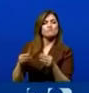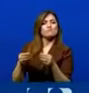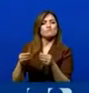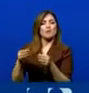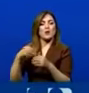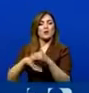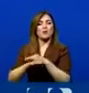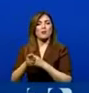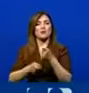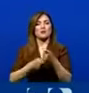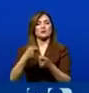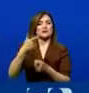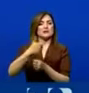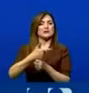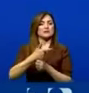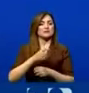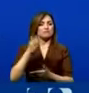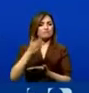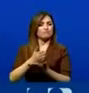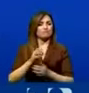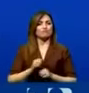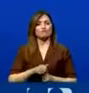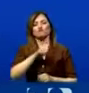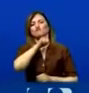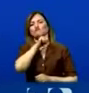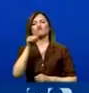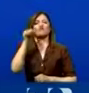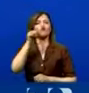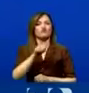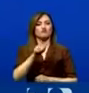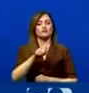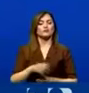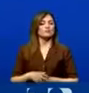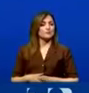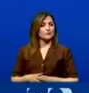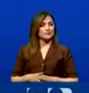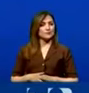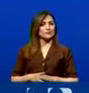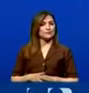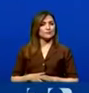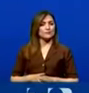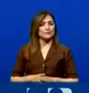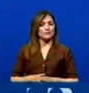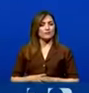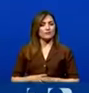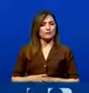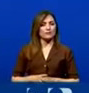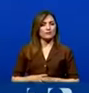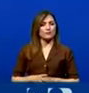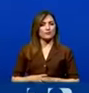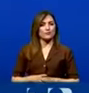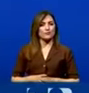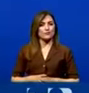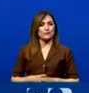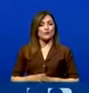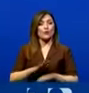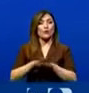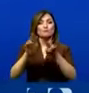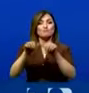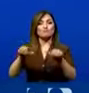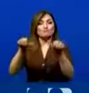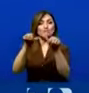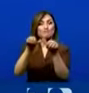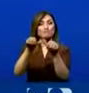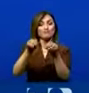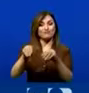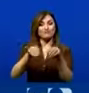inseguridad existente y el tema de la delincuencia organizada transnacional. Cuando usted presiona sobre aquellas áreas de carácter